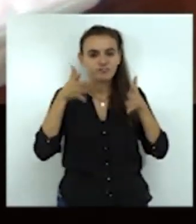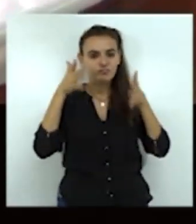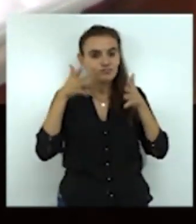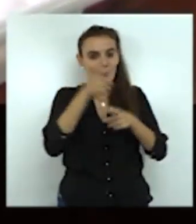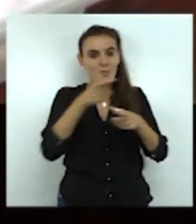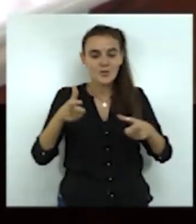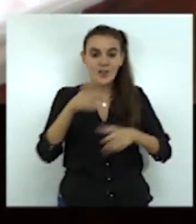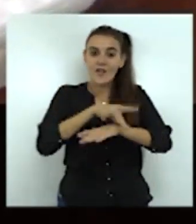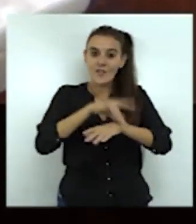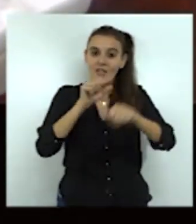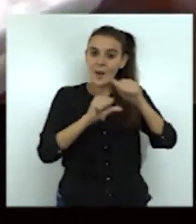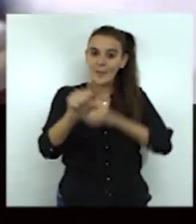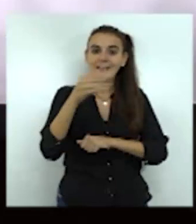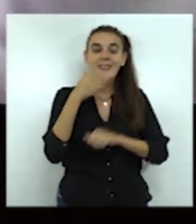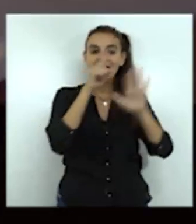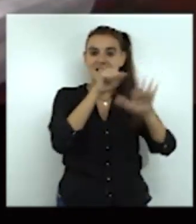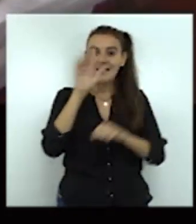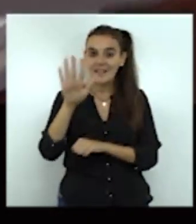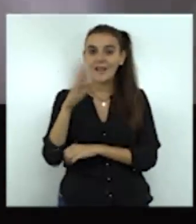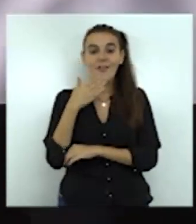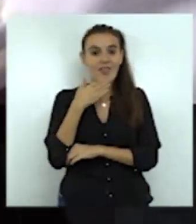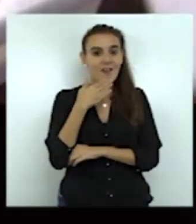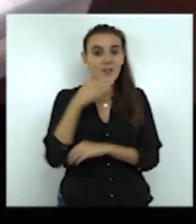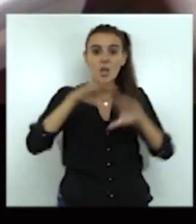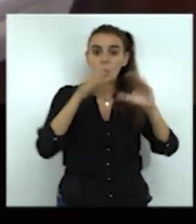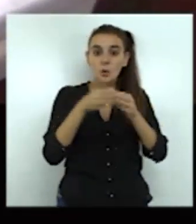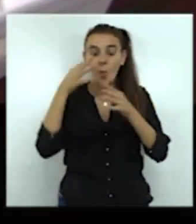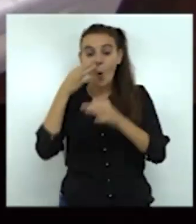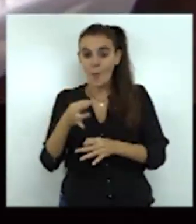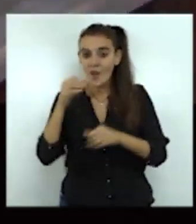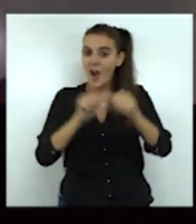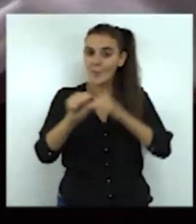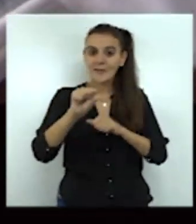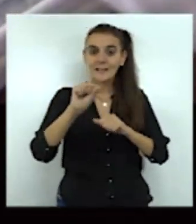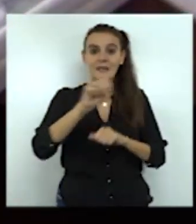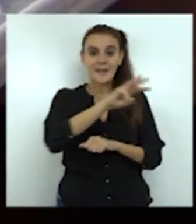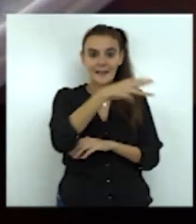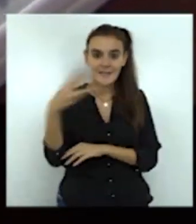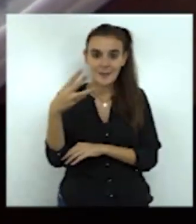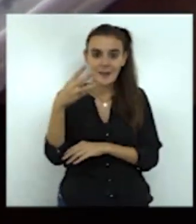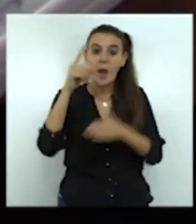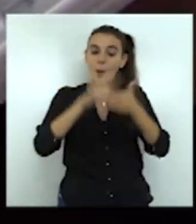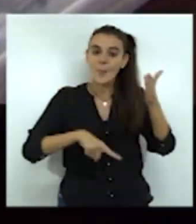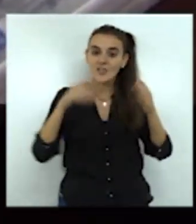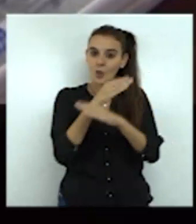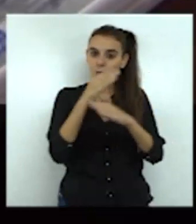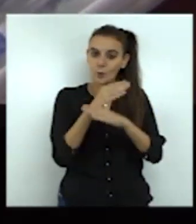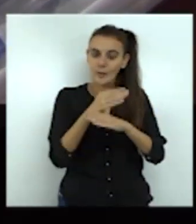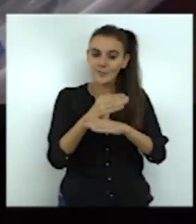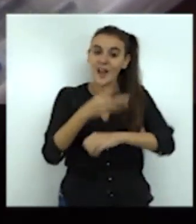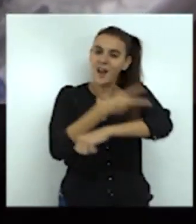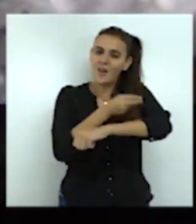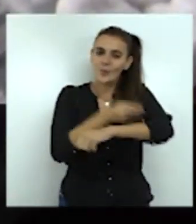partir de los 65 años de edad y otros grupos de riesgo a partir de la tercera semana del mes de octubre. La gripe es una enfermedad respiratoria